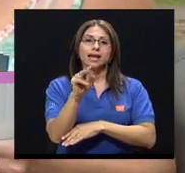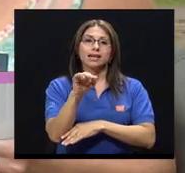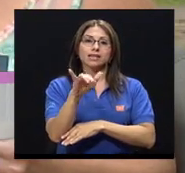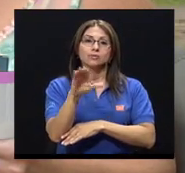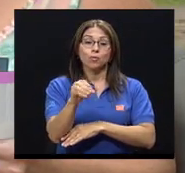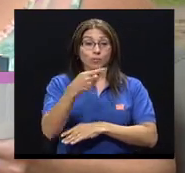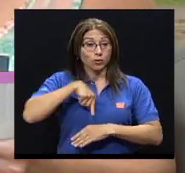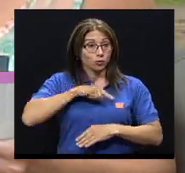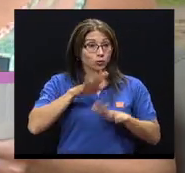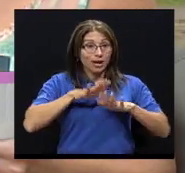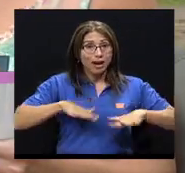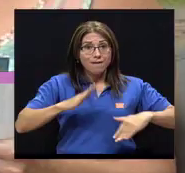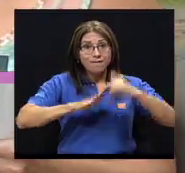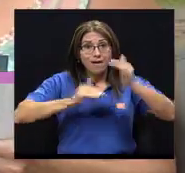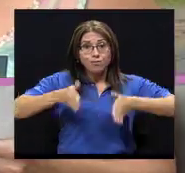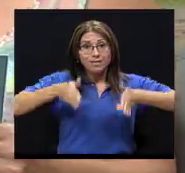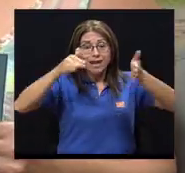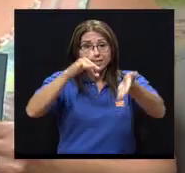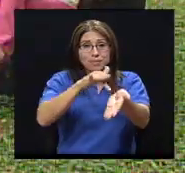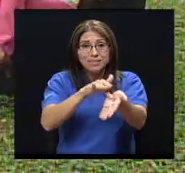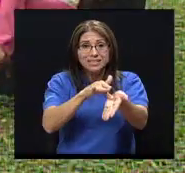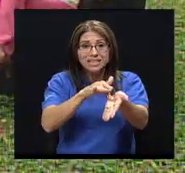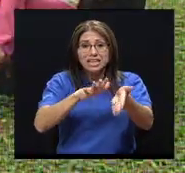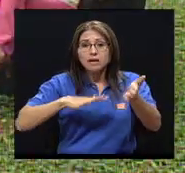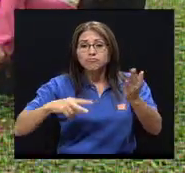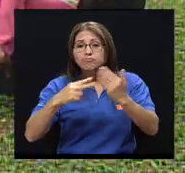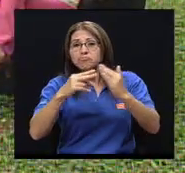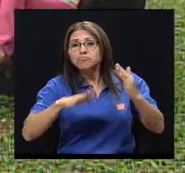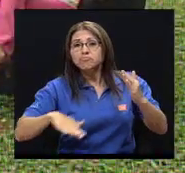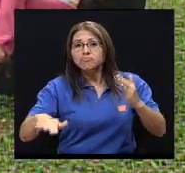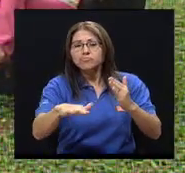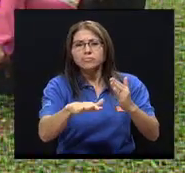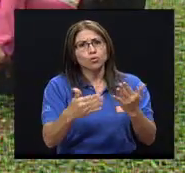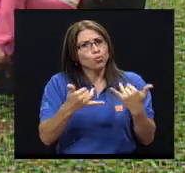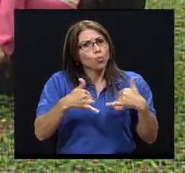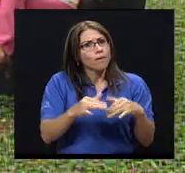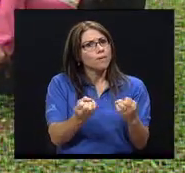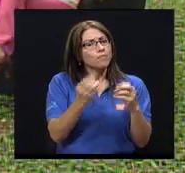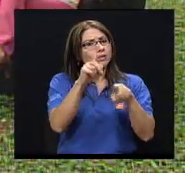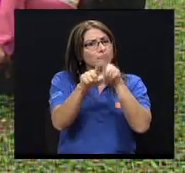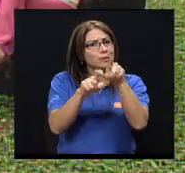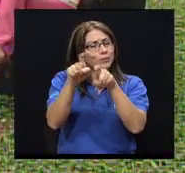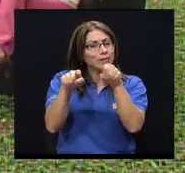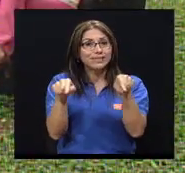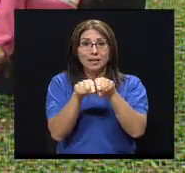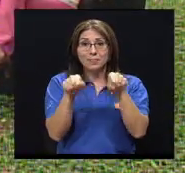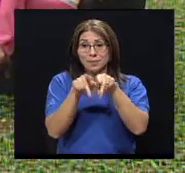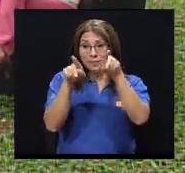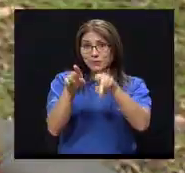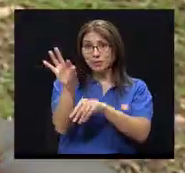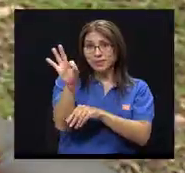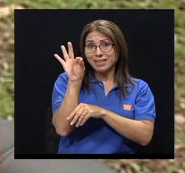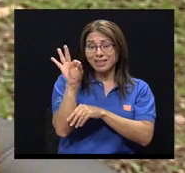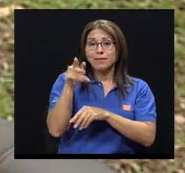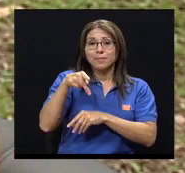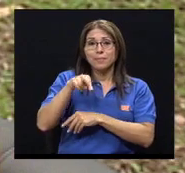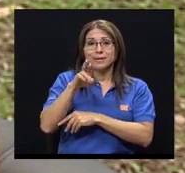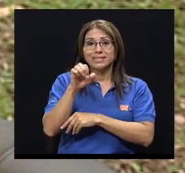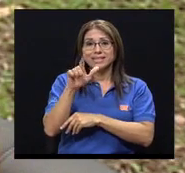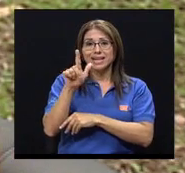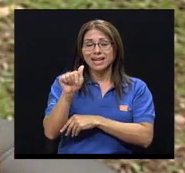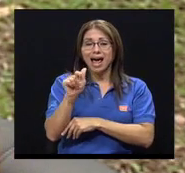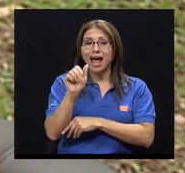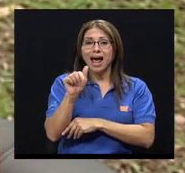Facultad de Medicina. Y son muchas las preguntas que todavía tenemos aquí pendientes, Pablo, y también de nuestra invitada, la profesora Priscila Araya